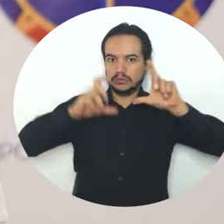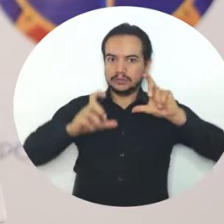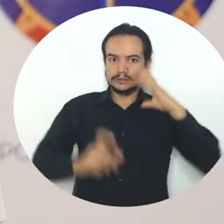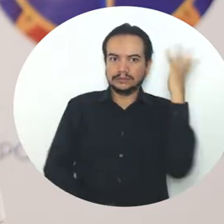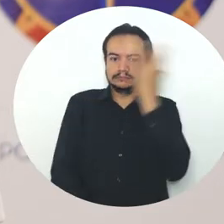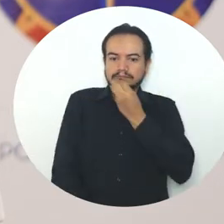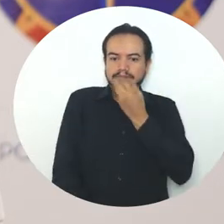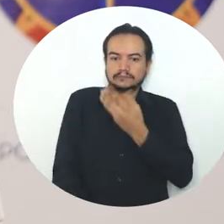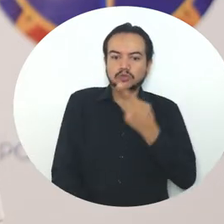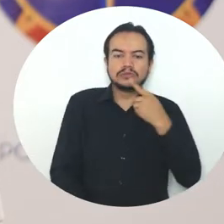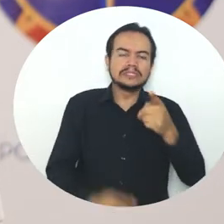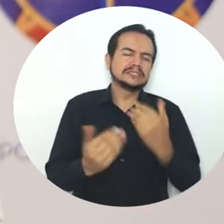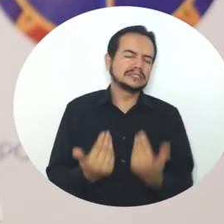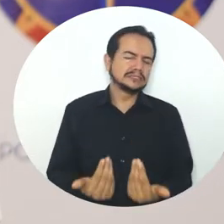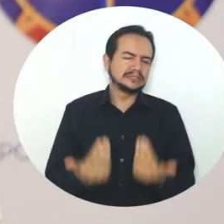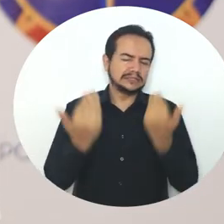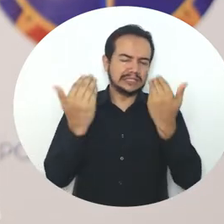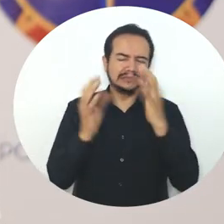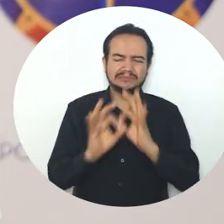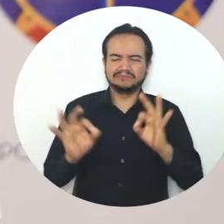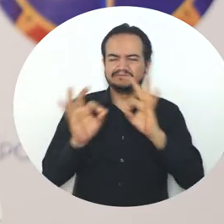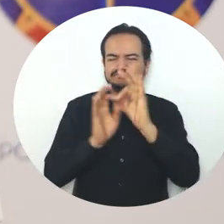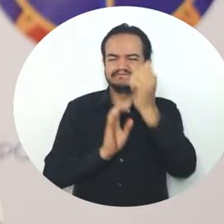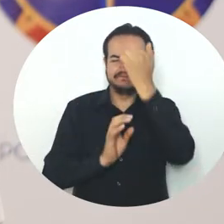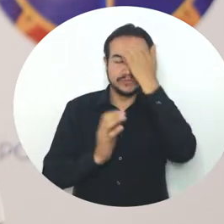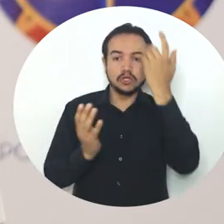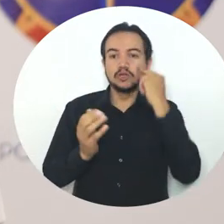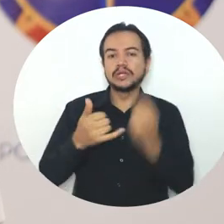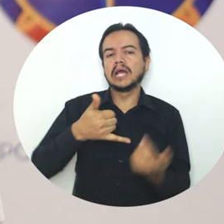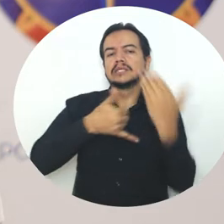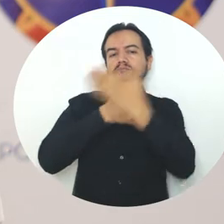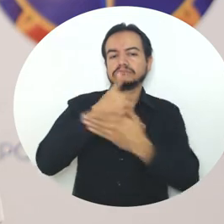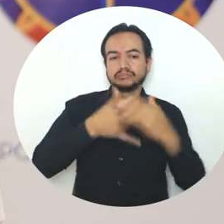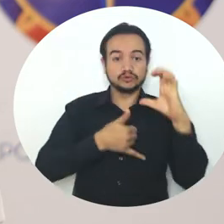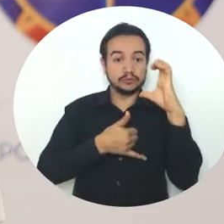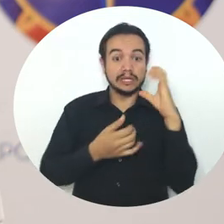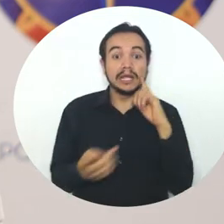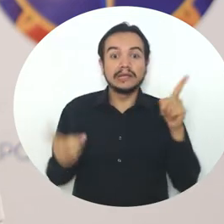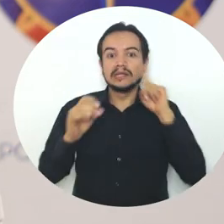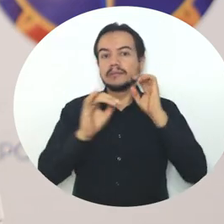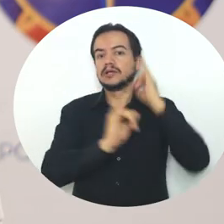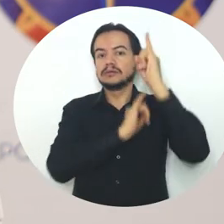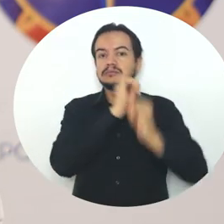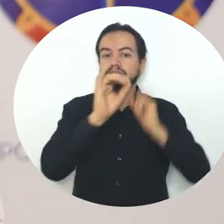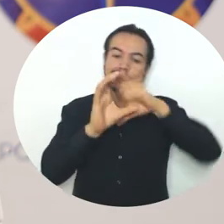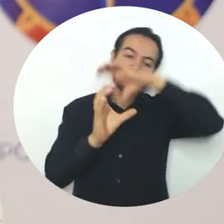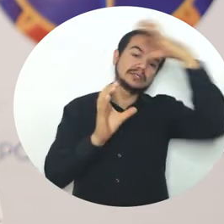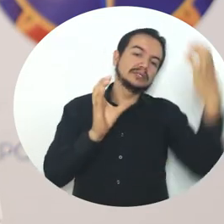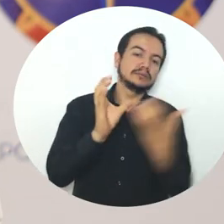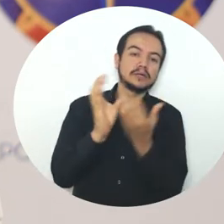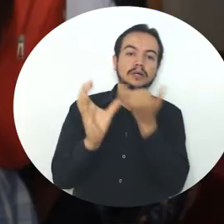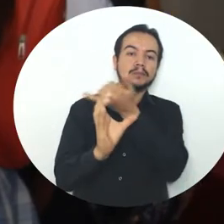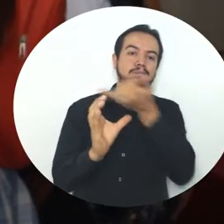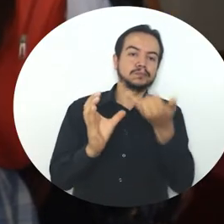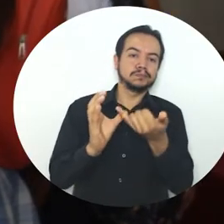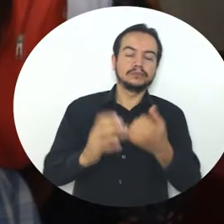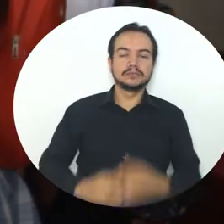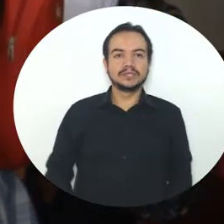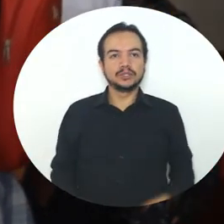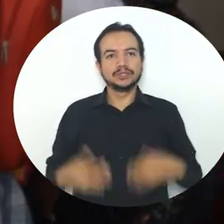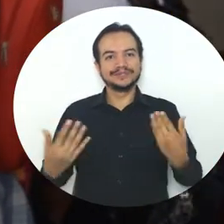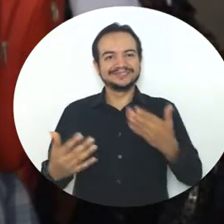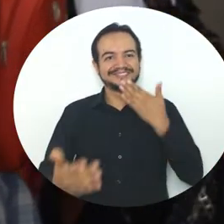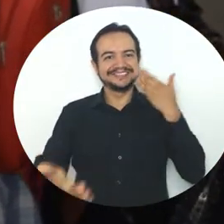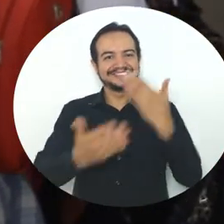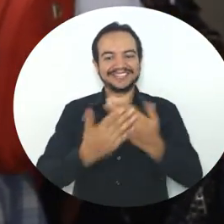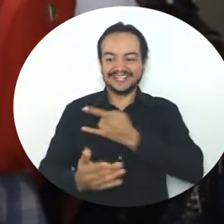un sector que tiene demasiada importancia a nivel tanto nacional acá en Colombia como internacional y mundial. Gracias a la